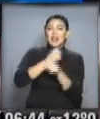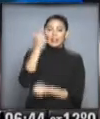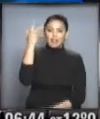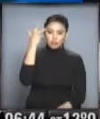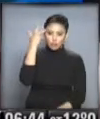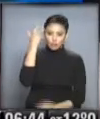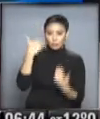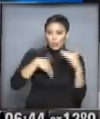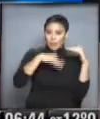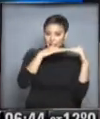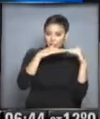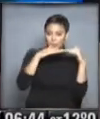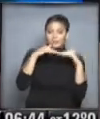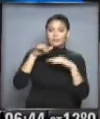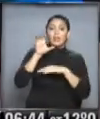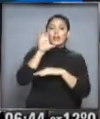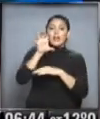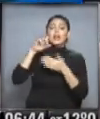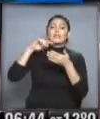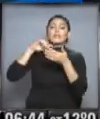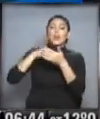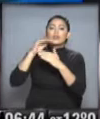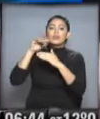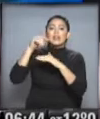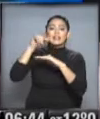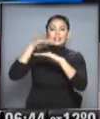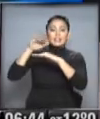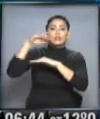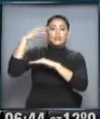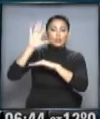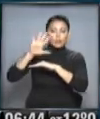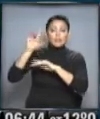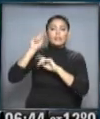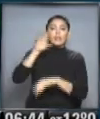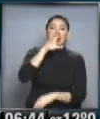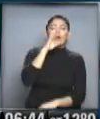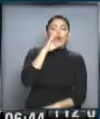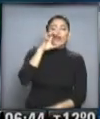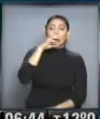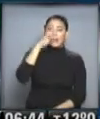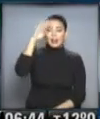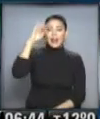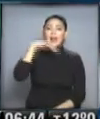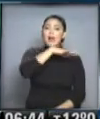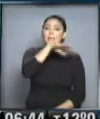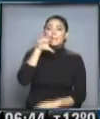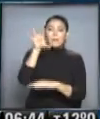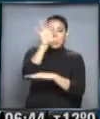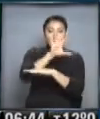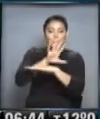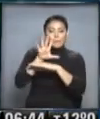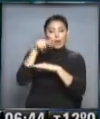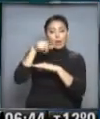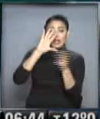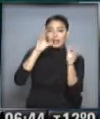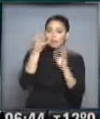los valores máximos. Entre el centro y norte de Buenos Aires, sur del litoral Córdoba y también la provincia de La Pampa sigue el buen tiempo en